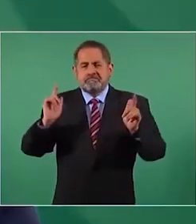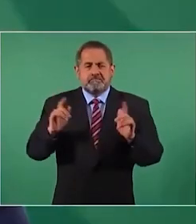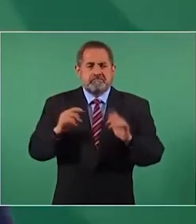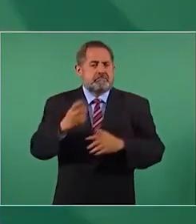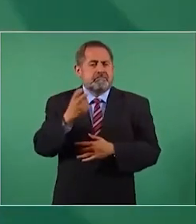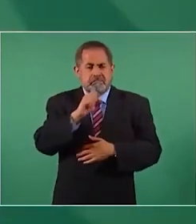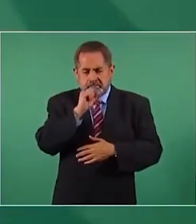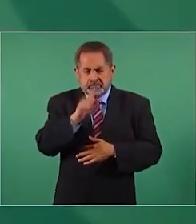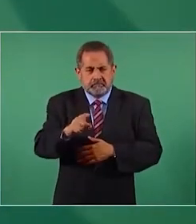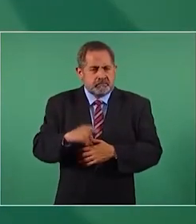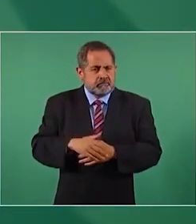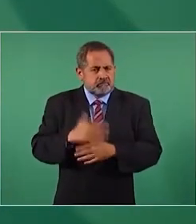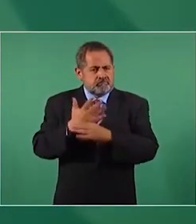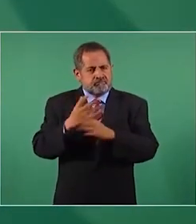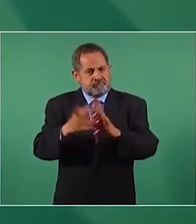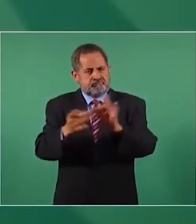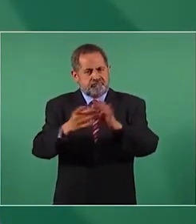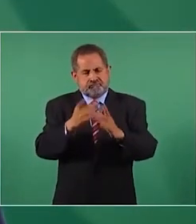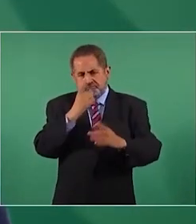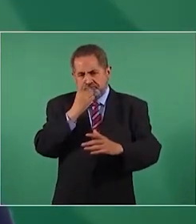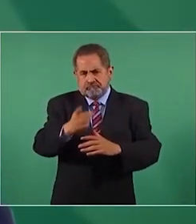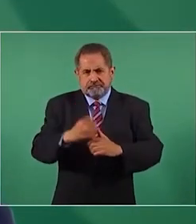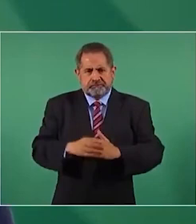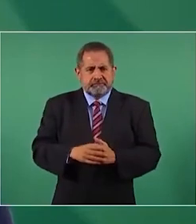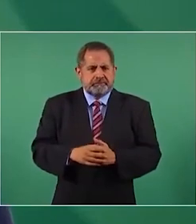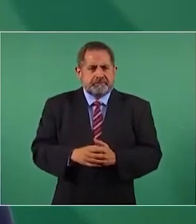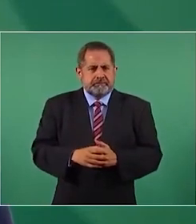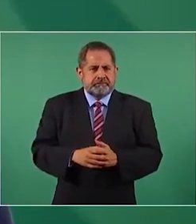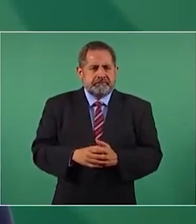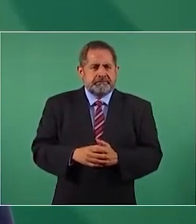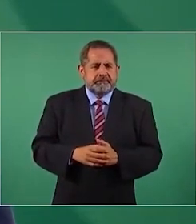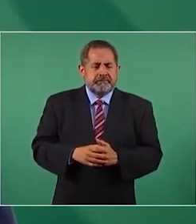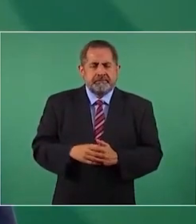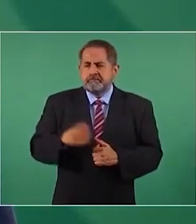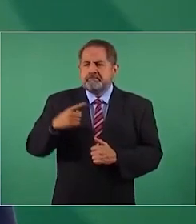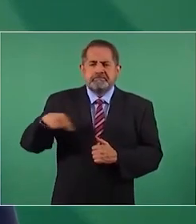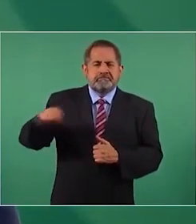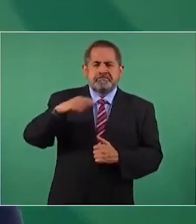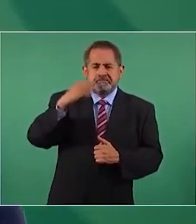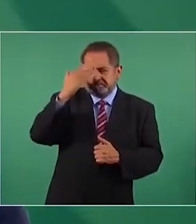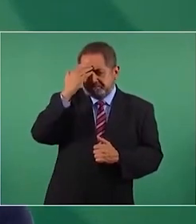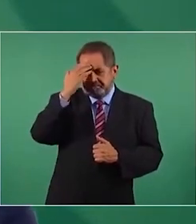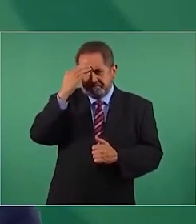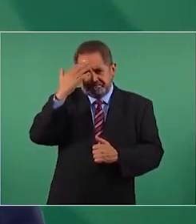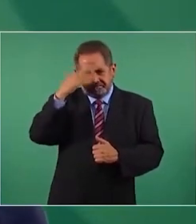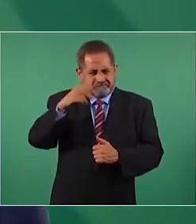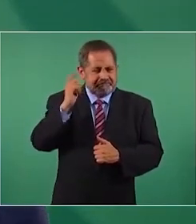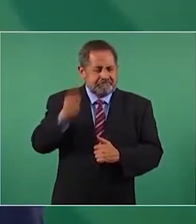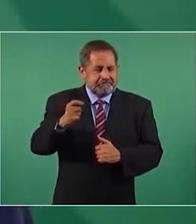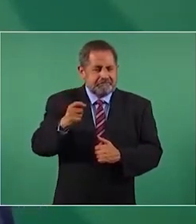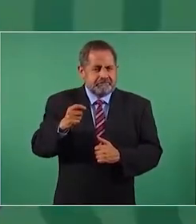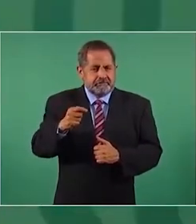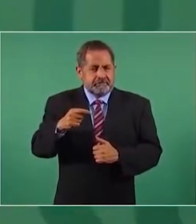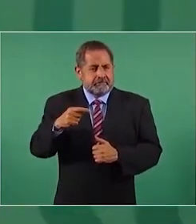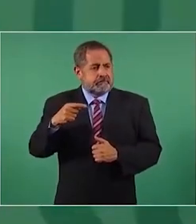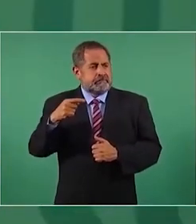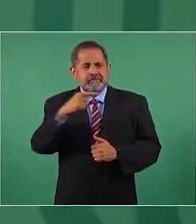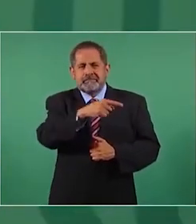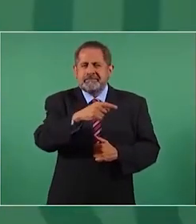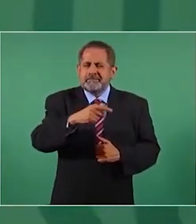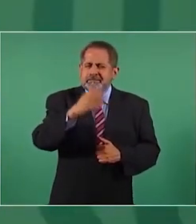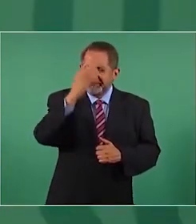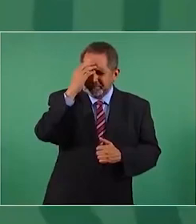Eso también lo digo para que si el señor de Vox,